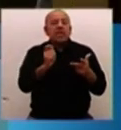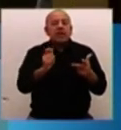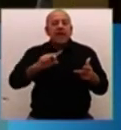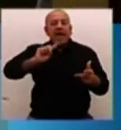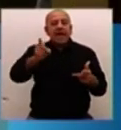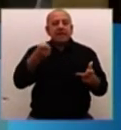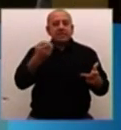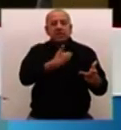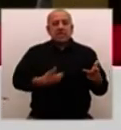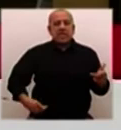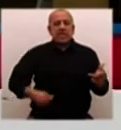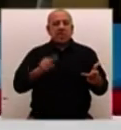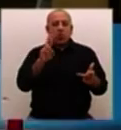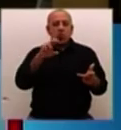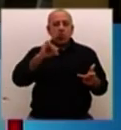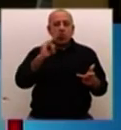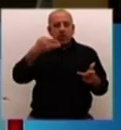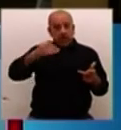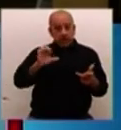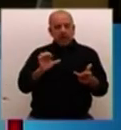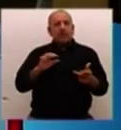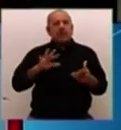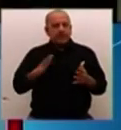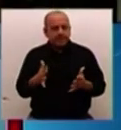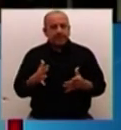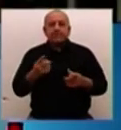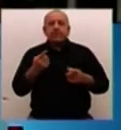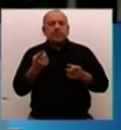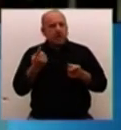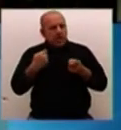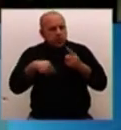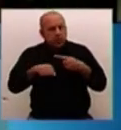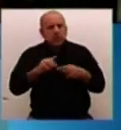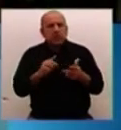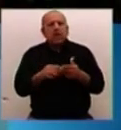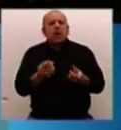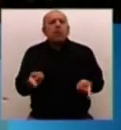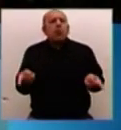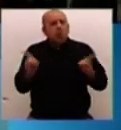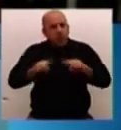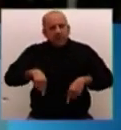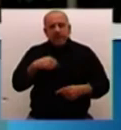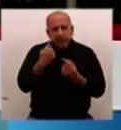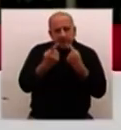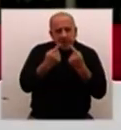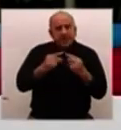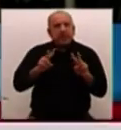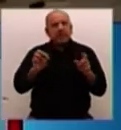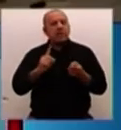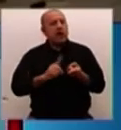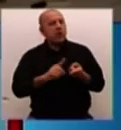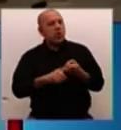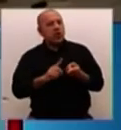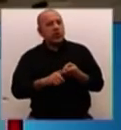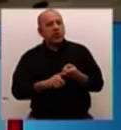La pregunta es, ¿las condiciones que va a poner para renegociar el acuerdo van a ser aceptadas por la FARC? Lo primero